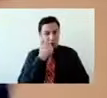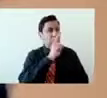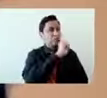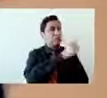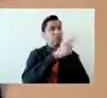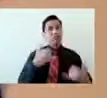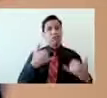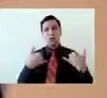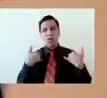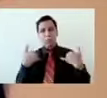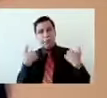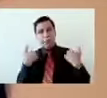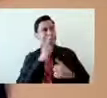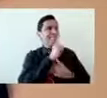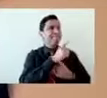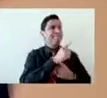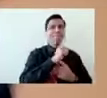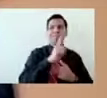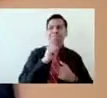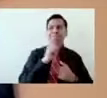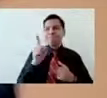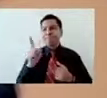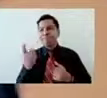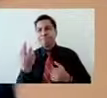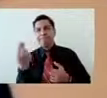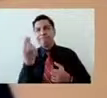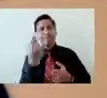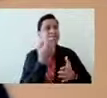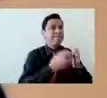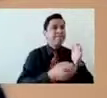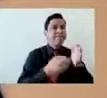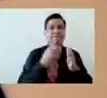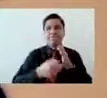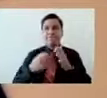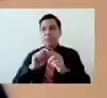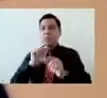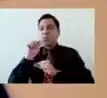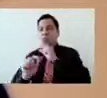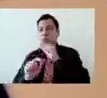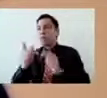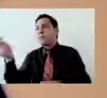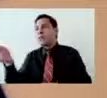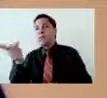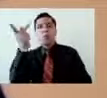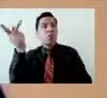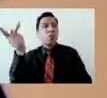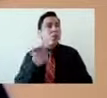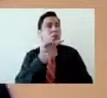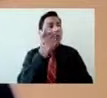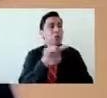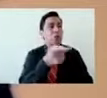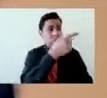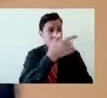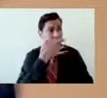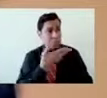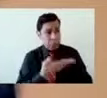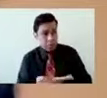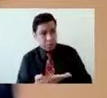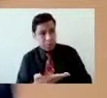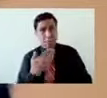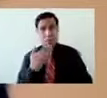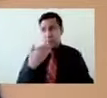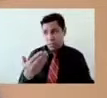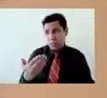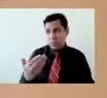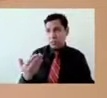nuestras jóvenes, pues, es esperar y abrir un proceso y un espacio para preguntarles. Y eso es algo como la, en la vida cotidiana que tenemos